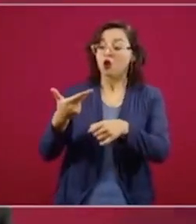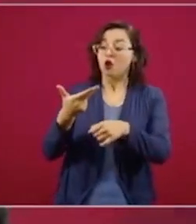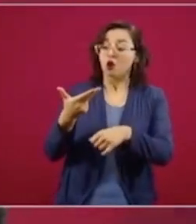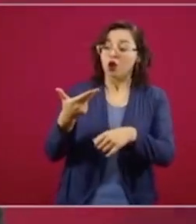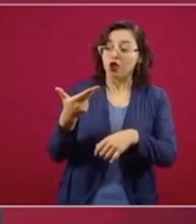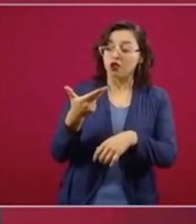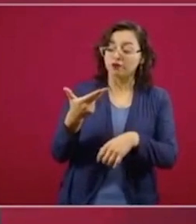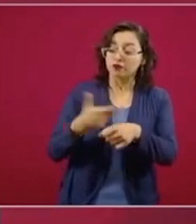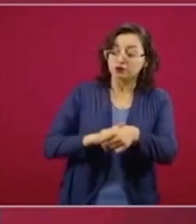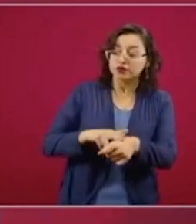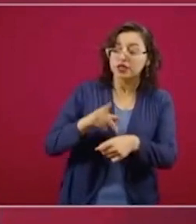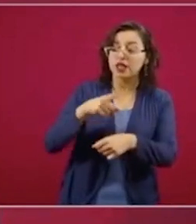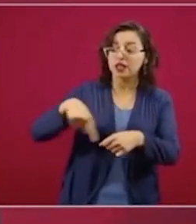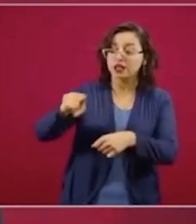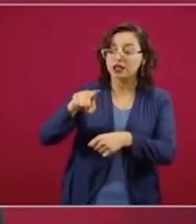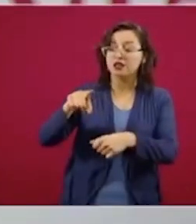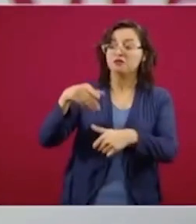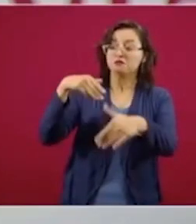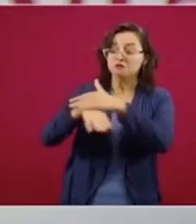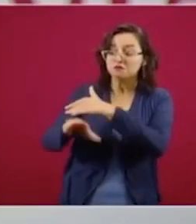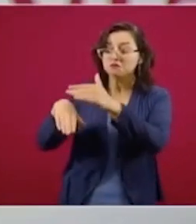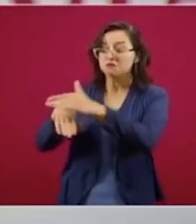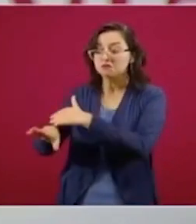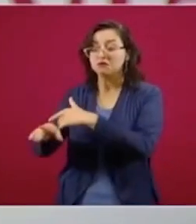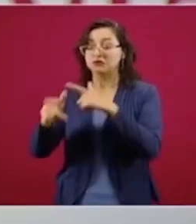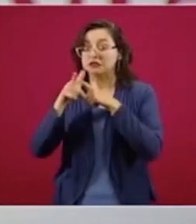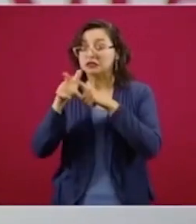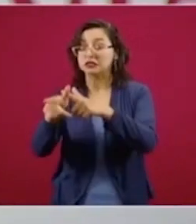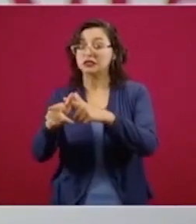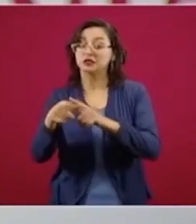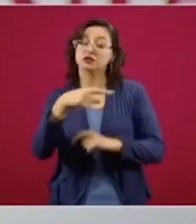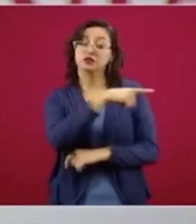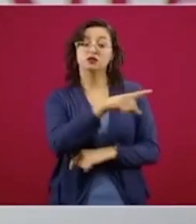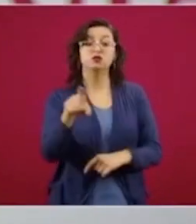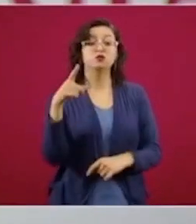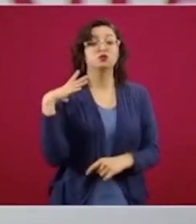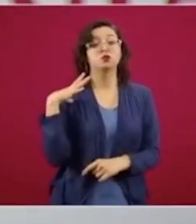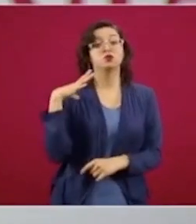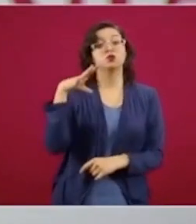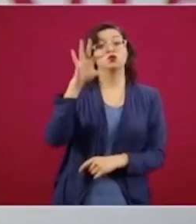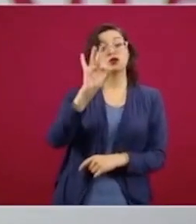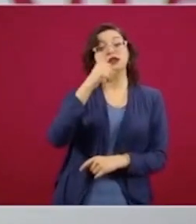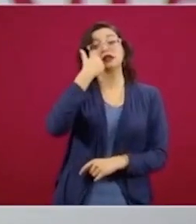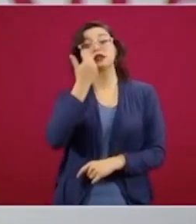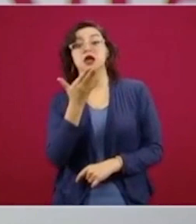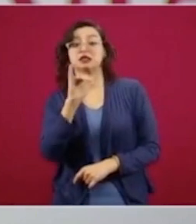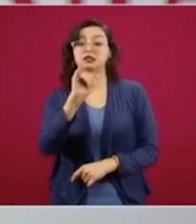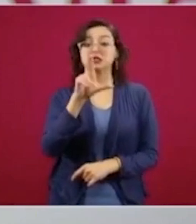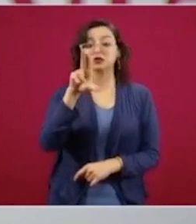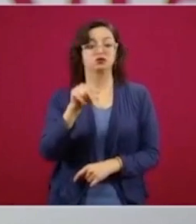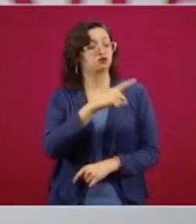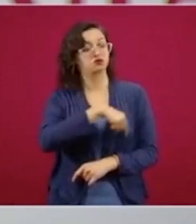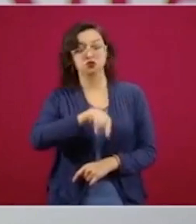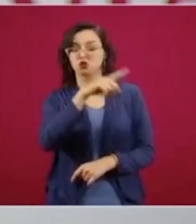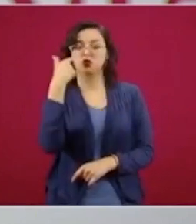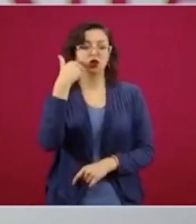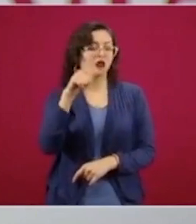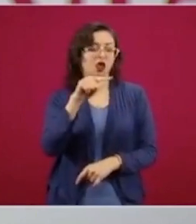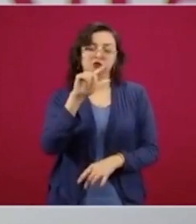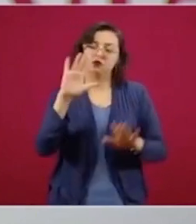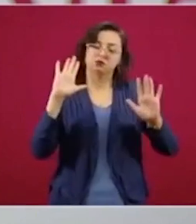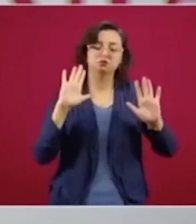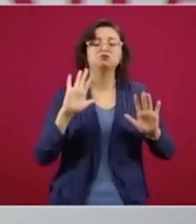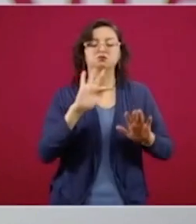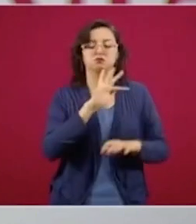Quien no lo desee hacer por diversos motivos, incluyendo los de salud, así lo podrán hacer. Pero bueno, eso es